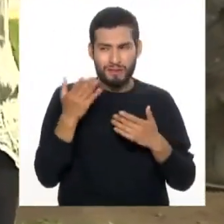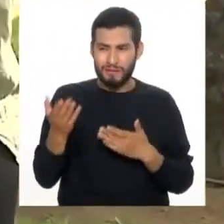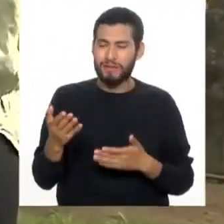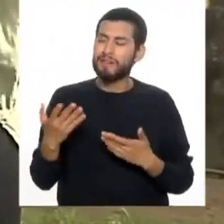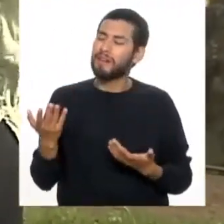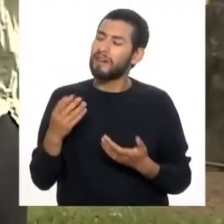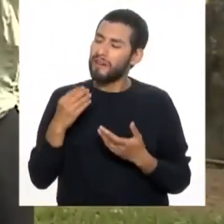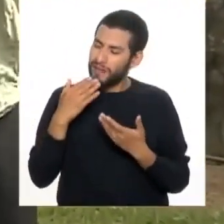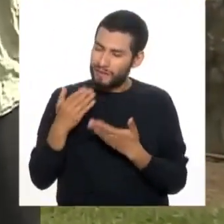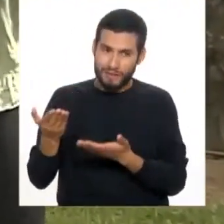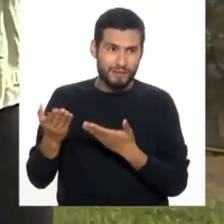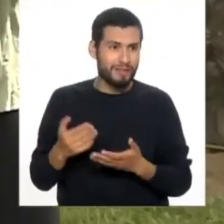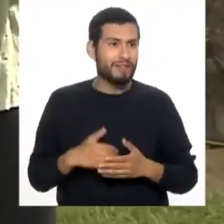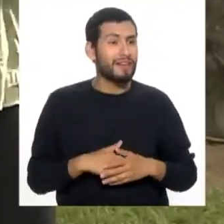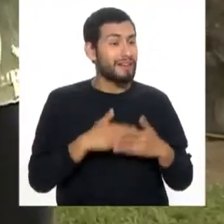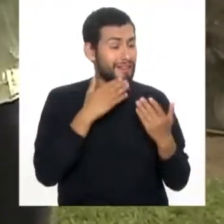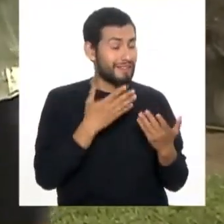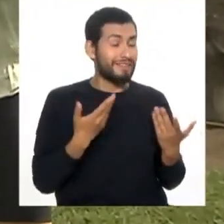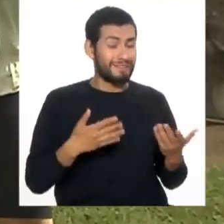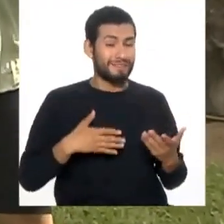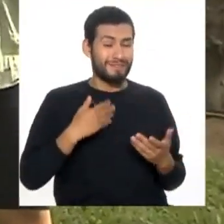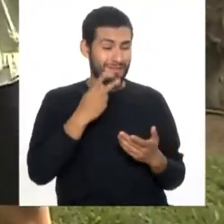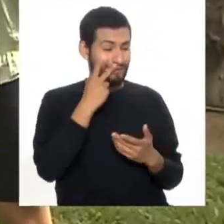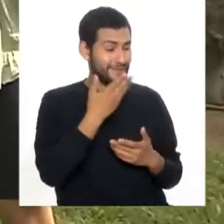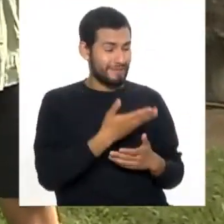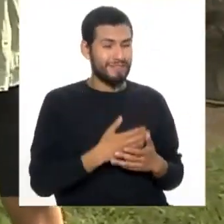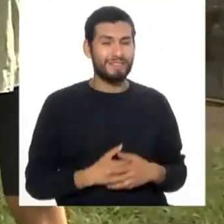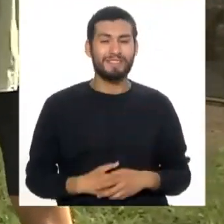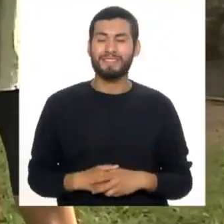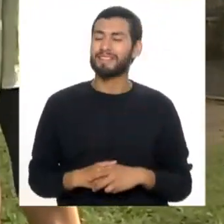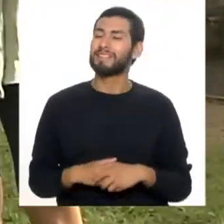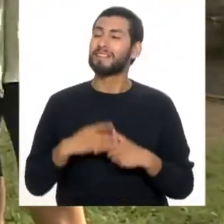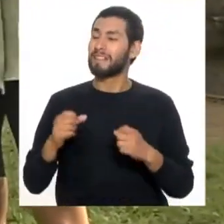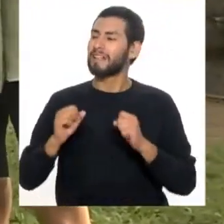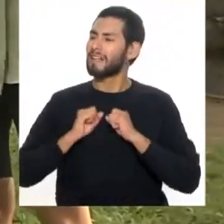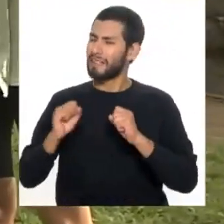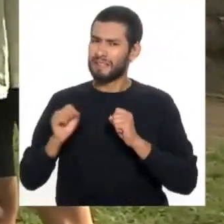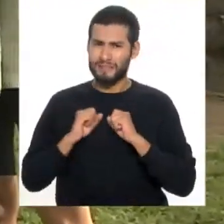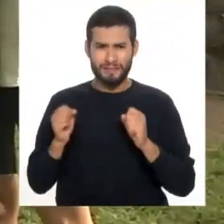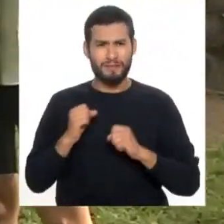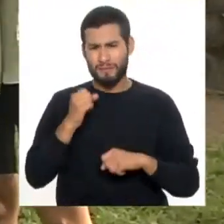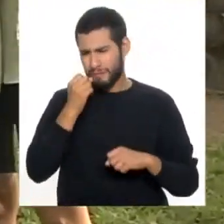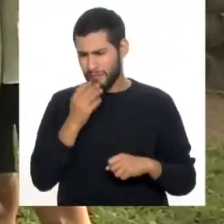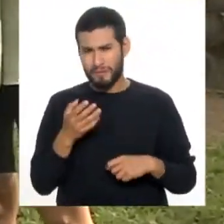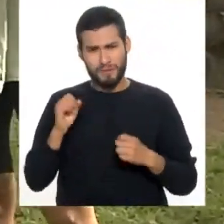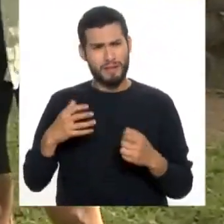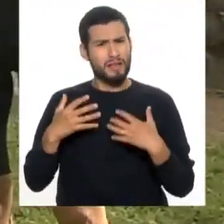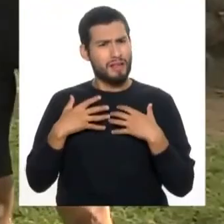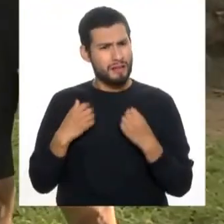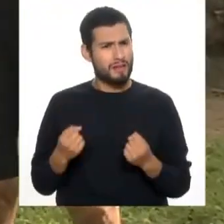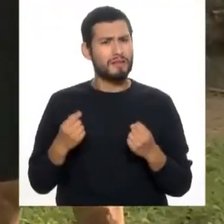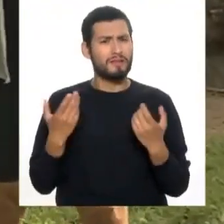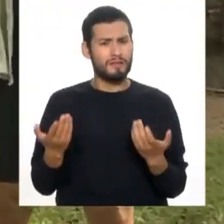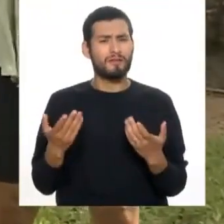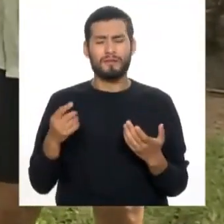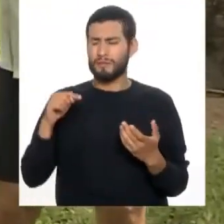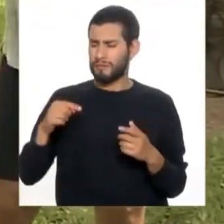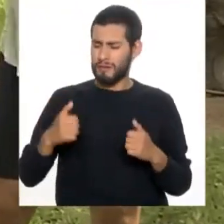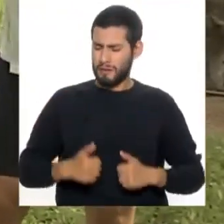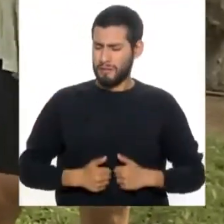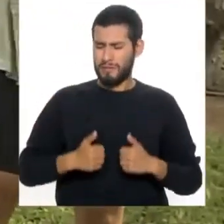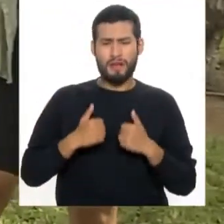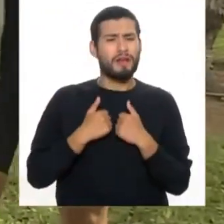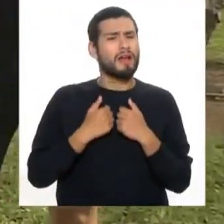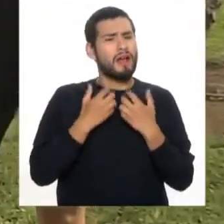Médico. Hola, ¿cómo estás Paola? Qué gusto verte. Muy bien, los ejercicios son buenos para nuestra salud, son parte de un estilo de